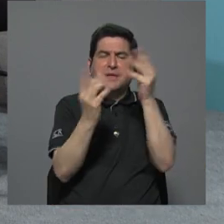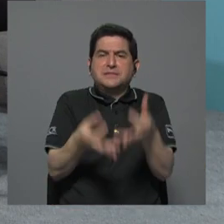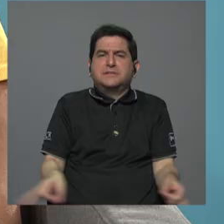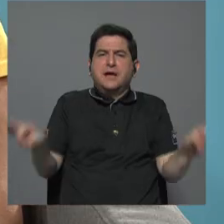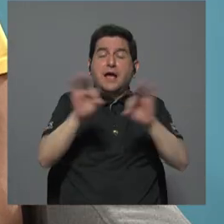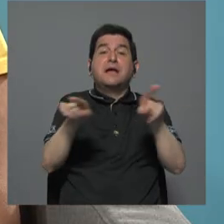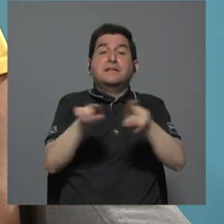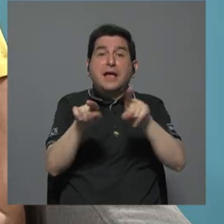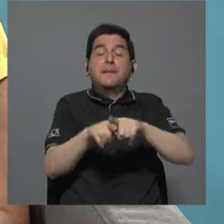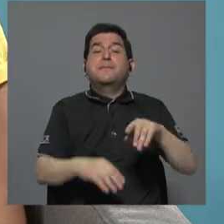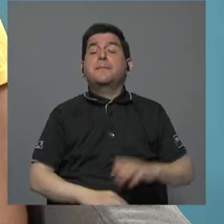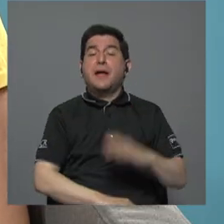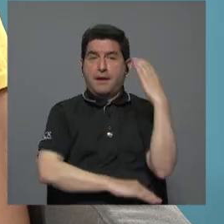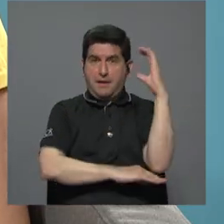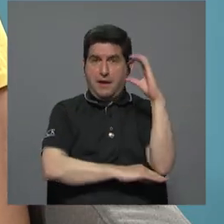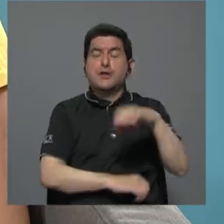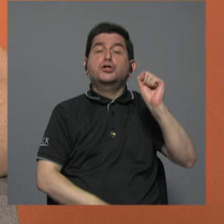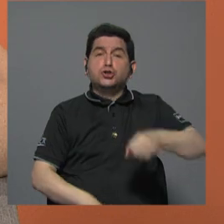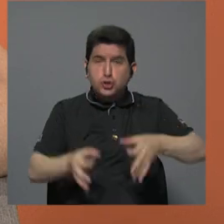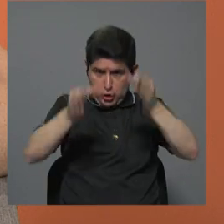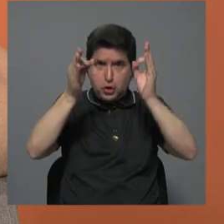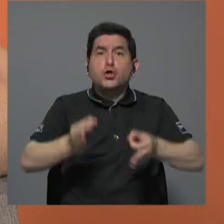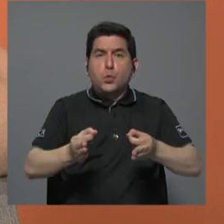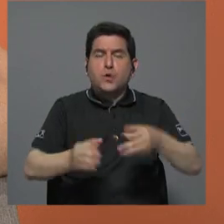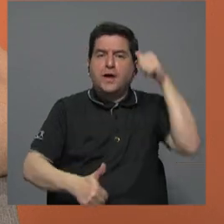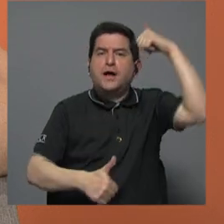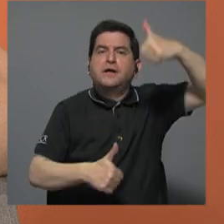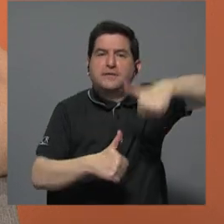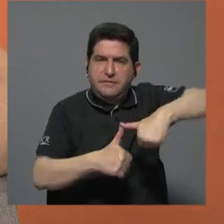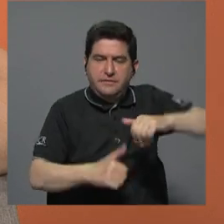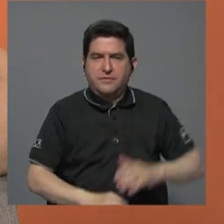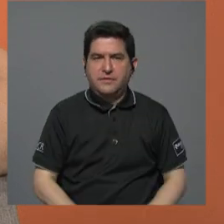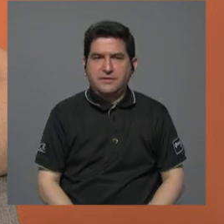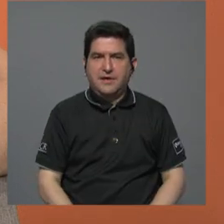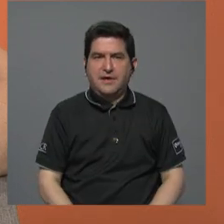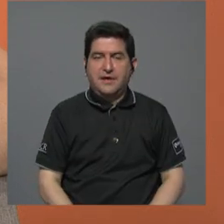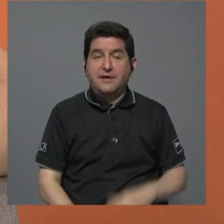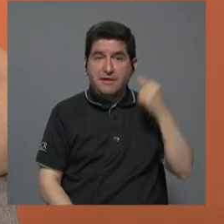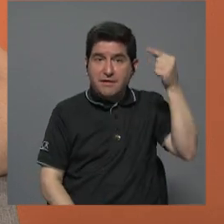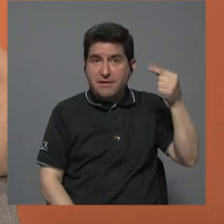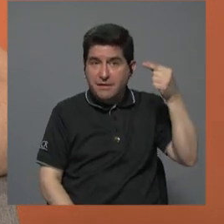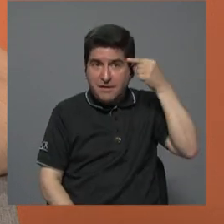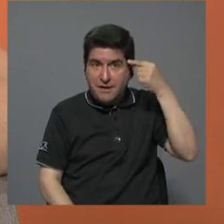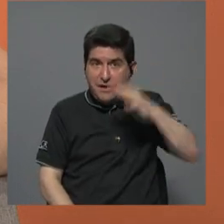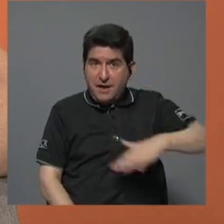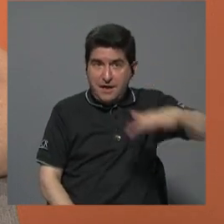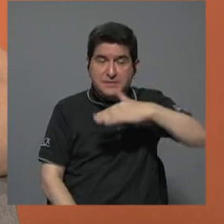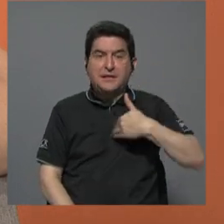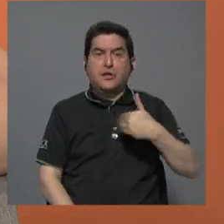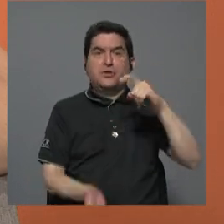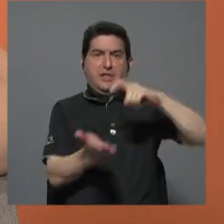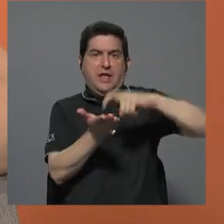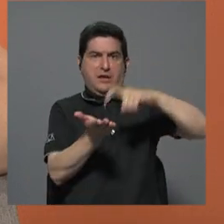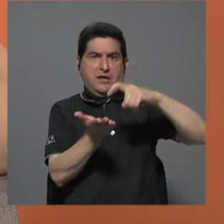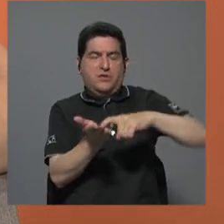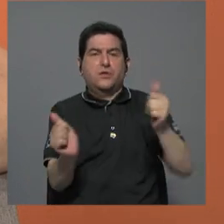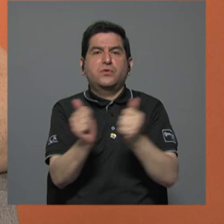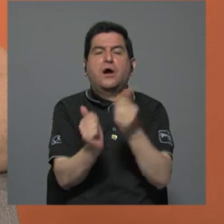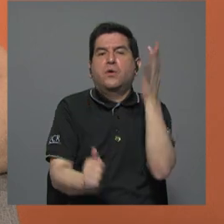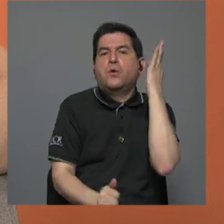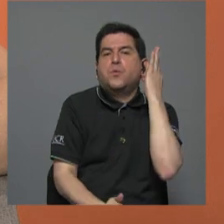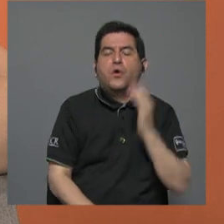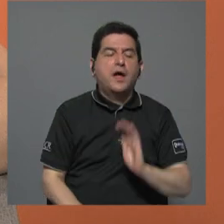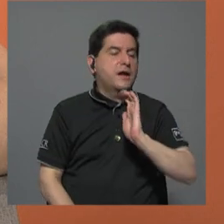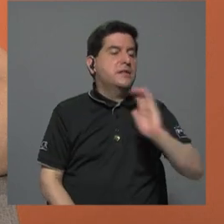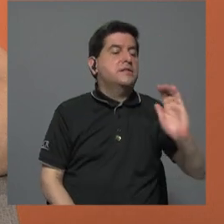Cartago hubo otras. También en los tribunales, recordar que el Estado tiene aquí una dota pendiente, o sea, con las mujeres,